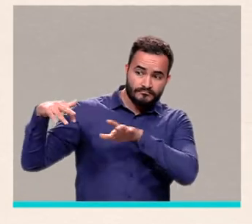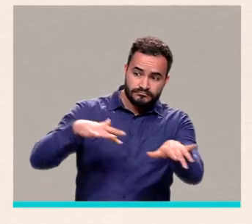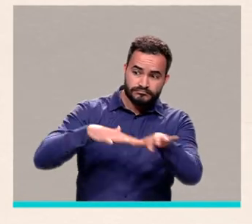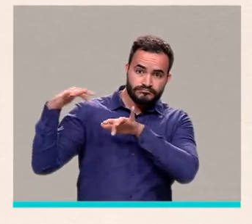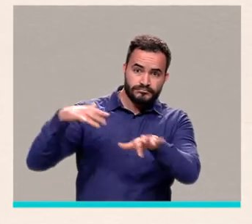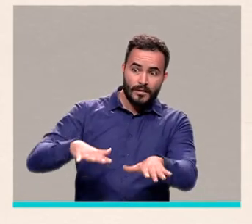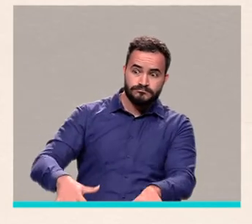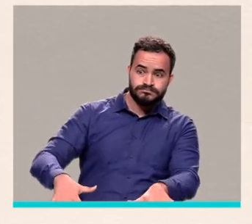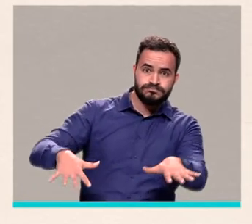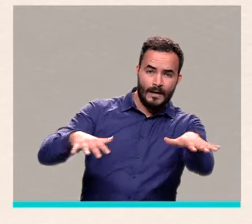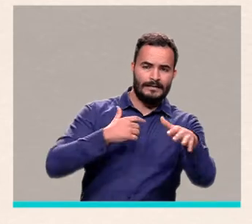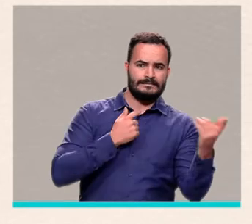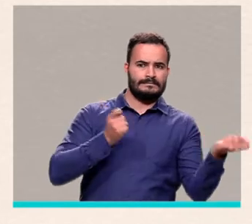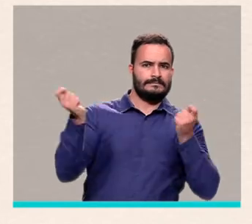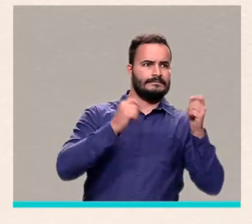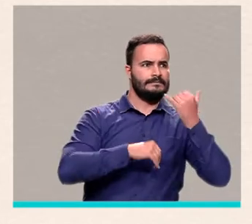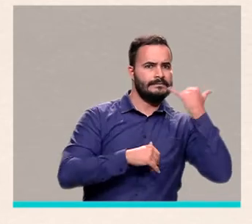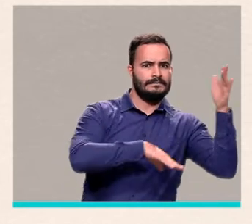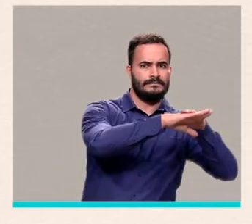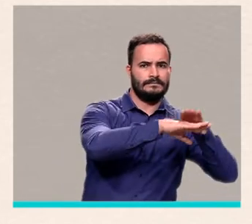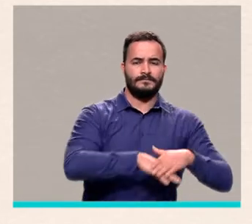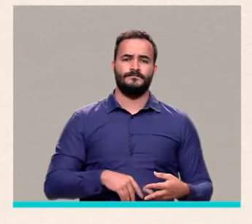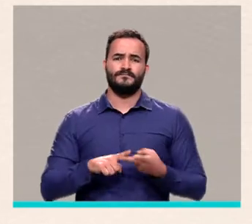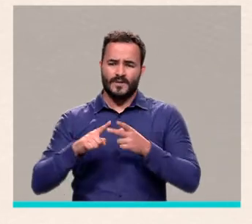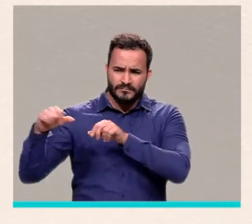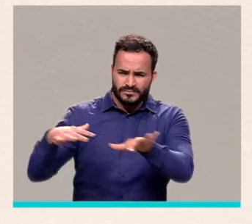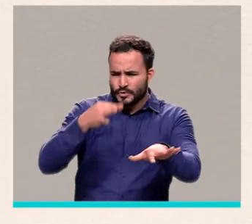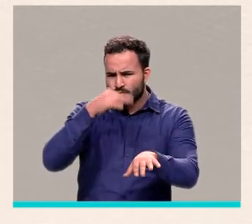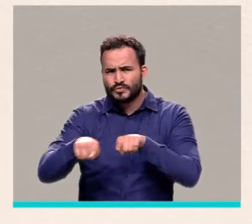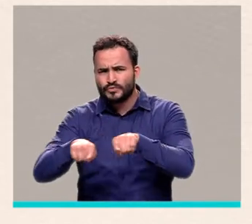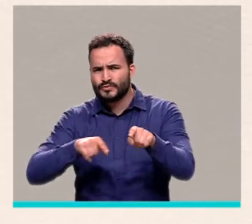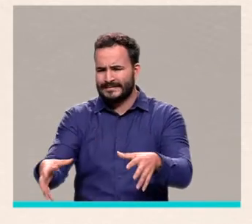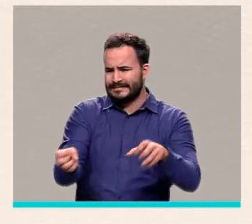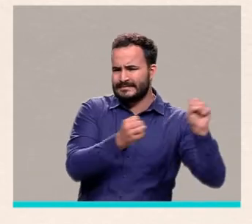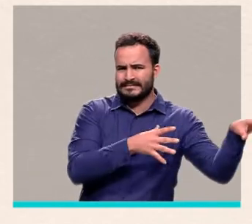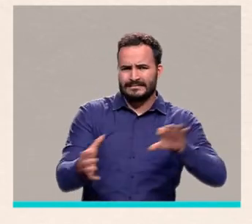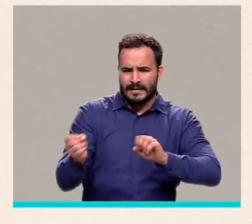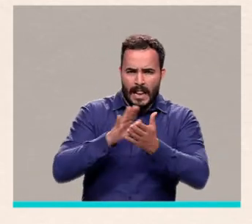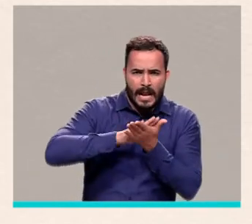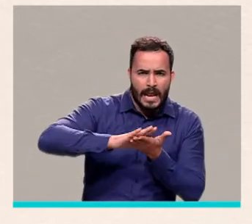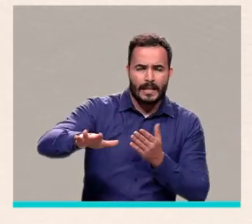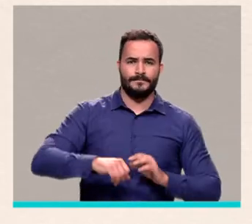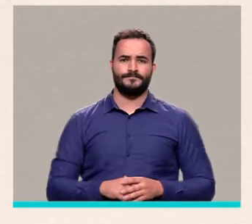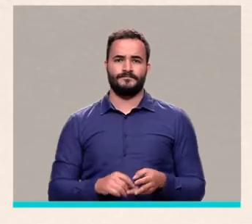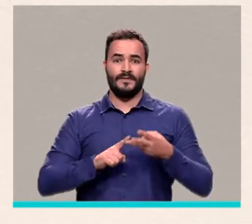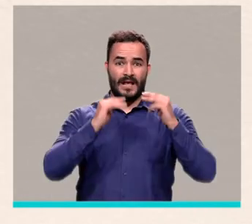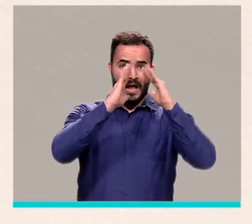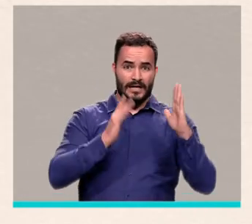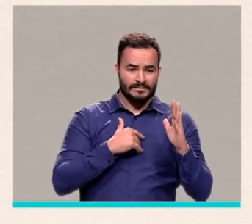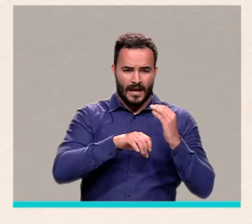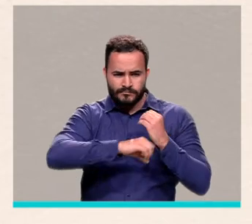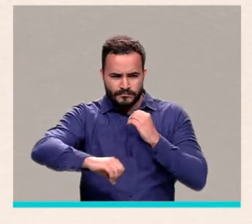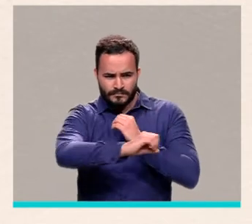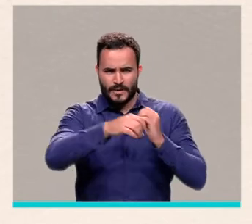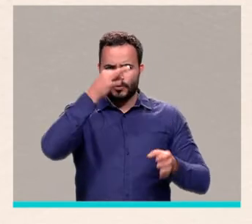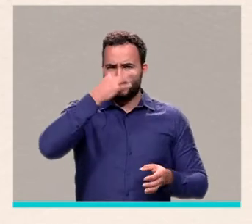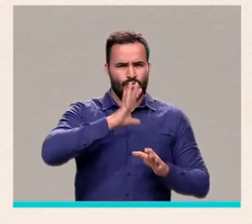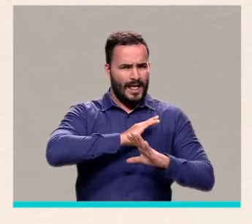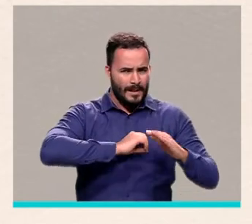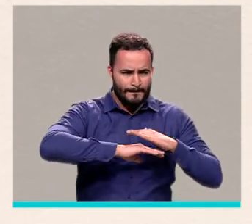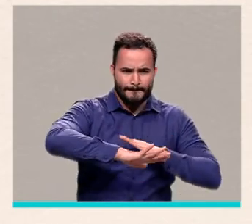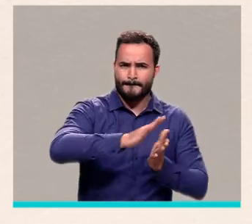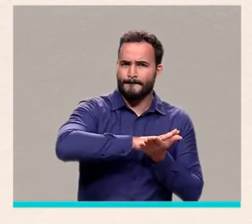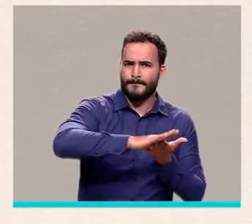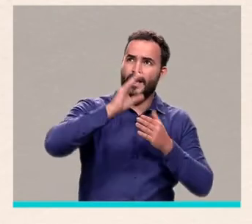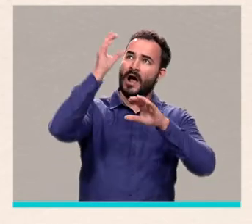quebradas. Realice campañas de limpieza en quebradas. En las viviendas mantenga limpias las canaletas. Refuerce los techos de